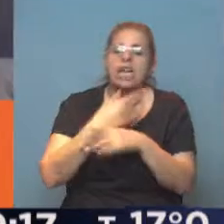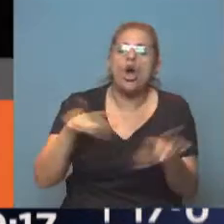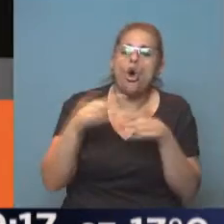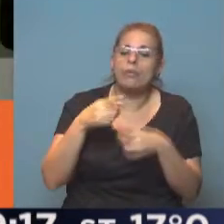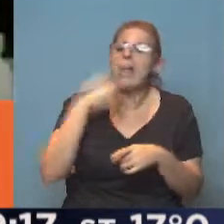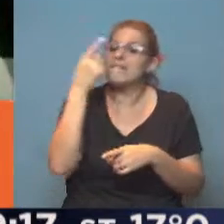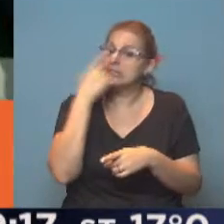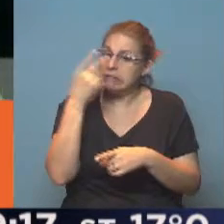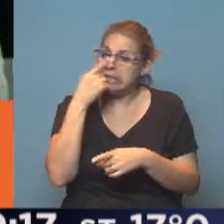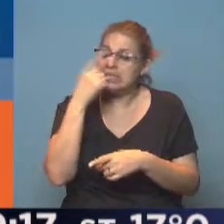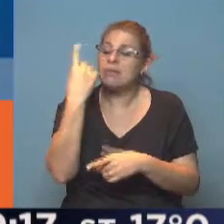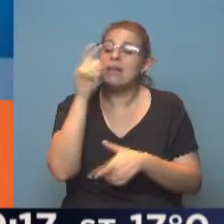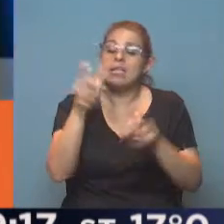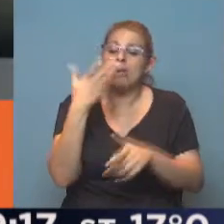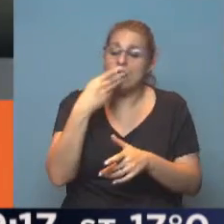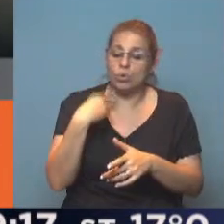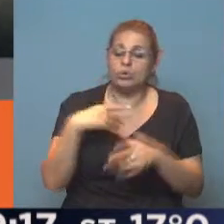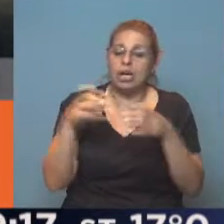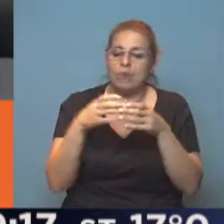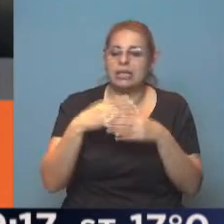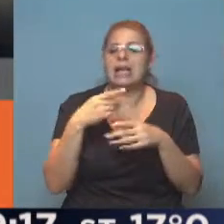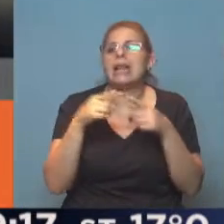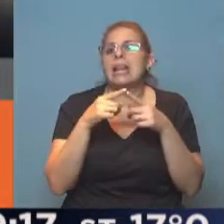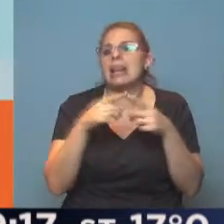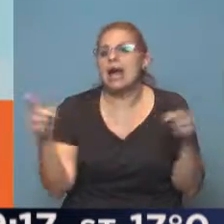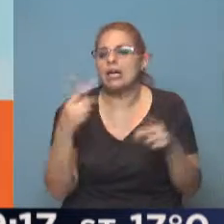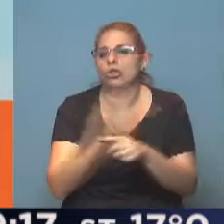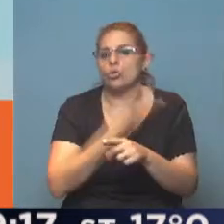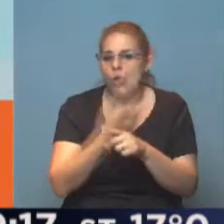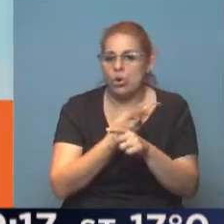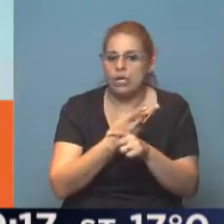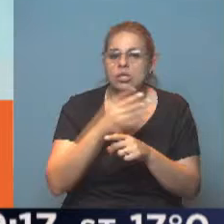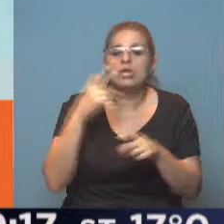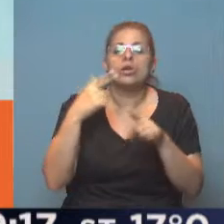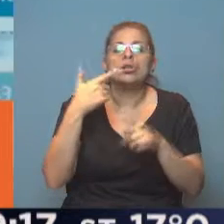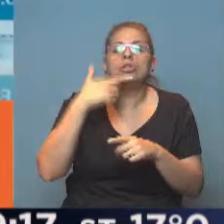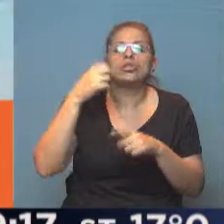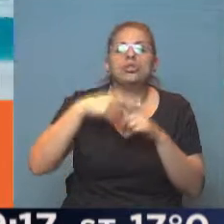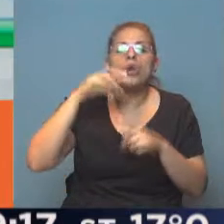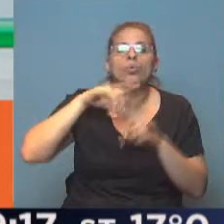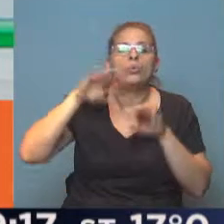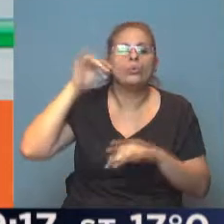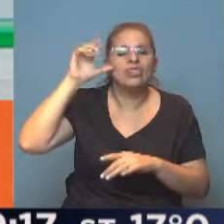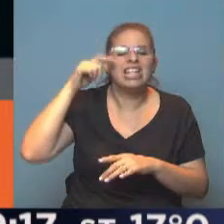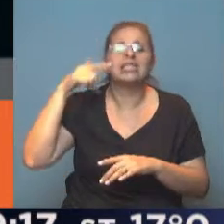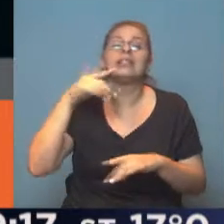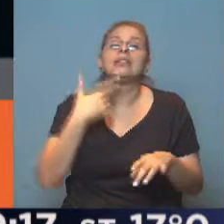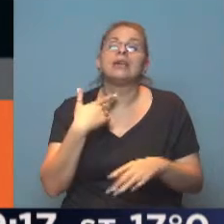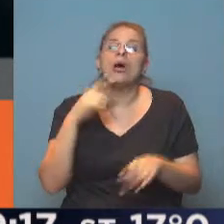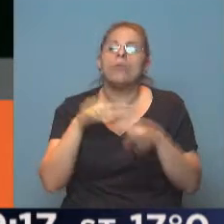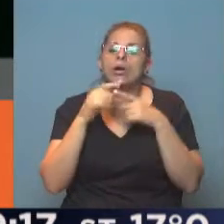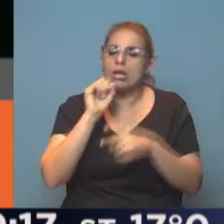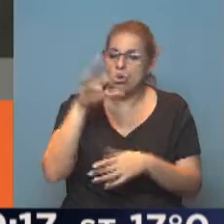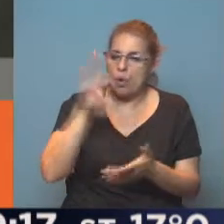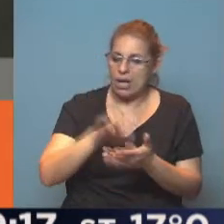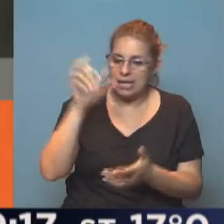Interesante sobre todo para los amantes de la ópera. Larga, dos horas. Snowden. Oliver Stone es uno de los directores más dispuestos a objetar la política de Estados